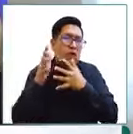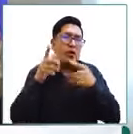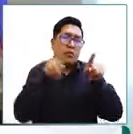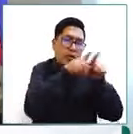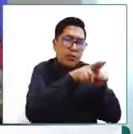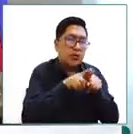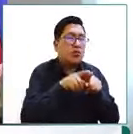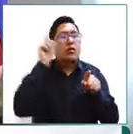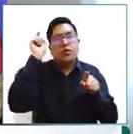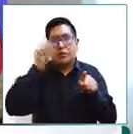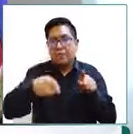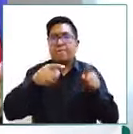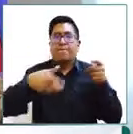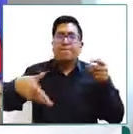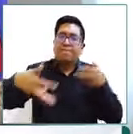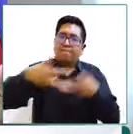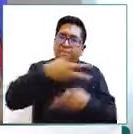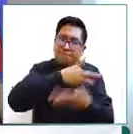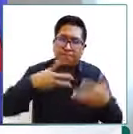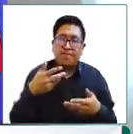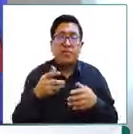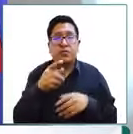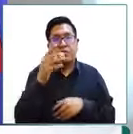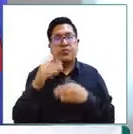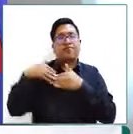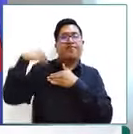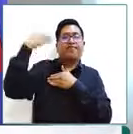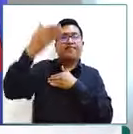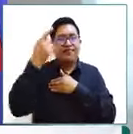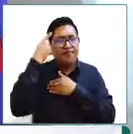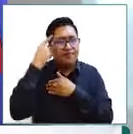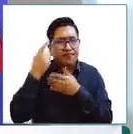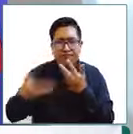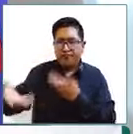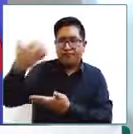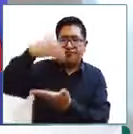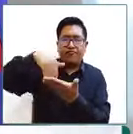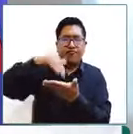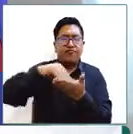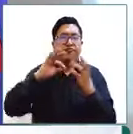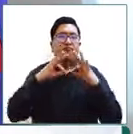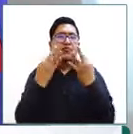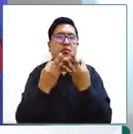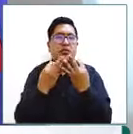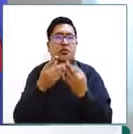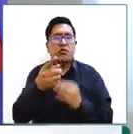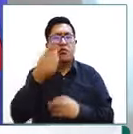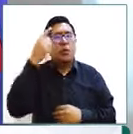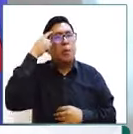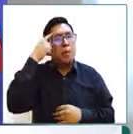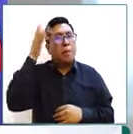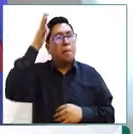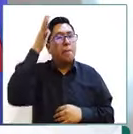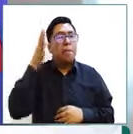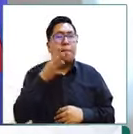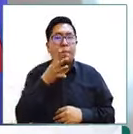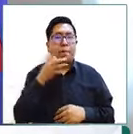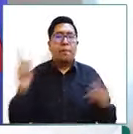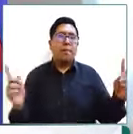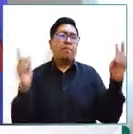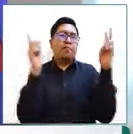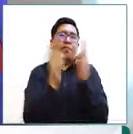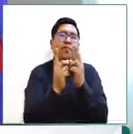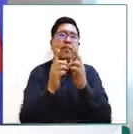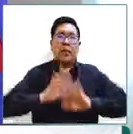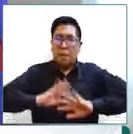nos permite, por ejemplo, cuando trabajemos en un proceso de reintegración familiar, no cerrarnos en la posibilidad de que únicamente los niños puedan